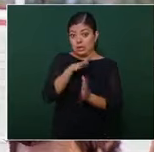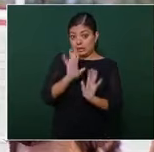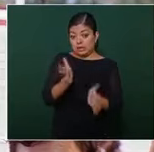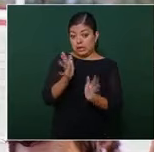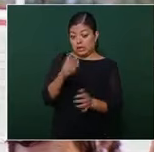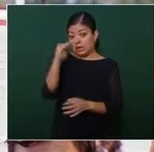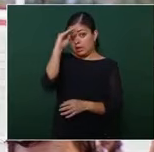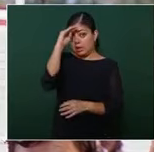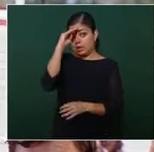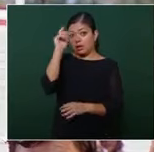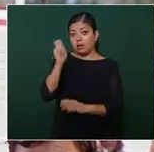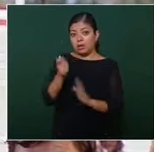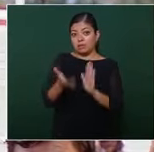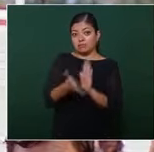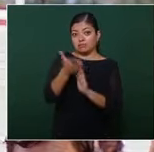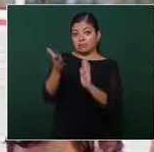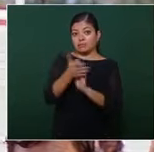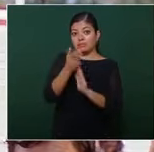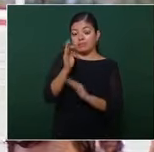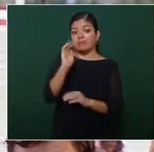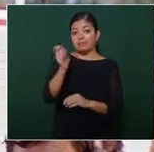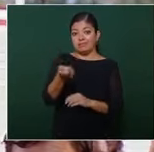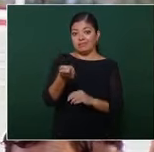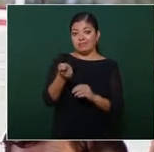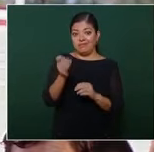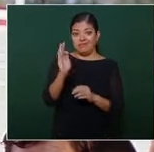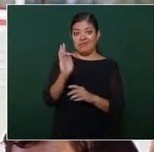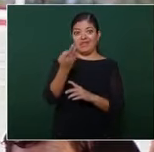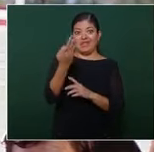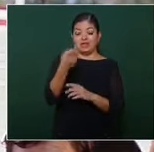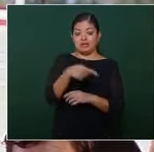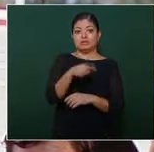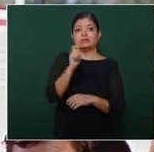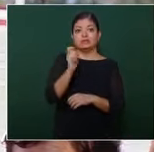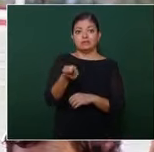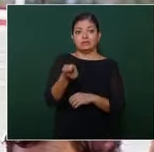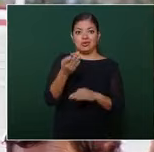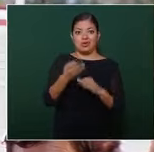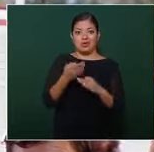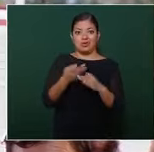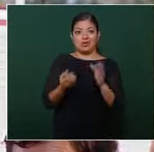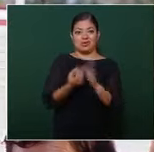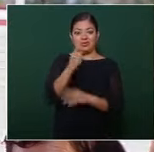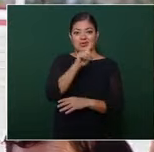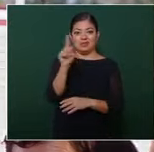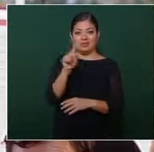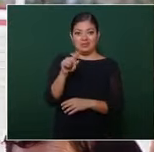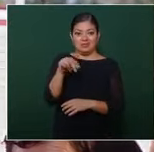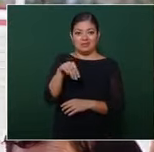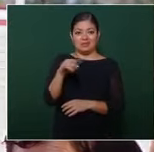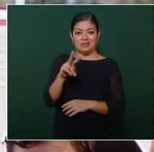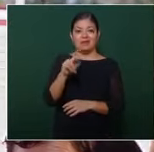ya la construcción del puente federaciones importantísimo para la conexión en esta nueva zona metropolitana